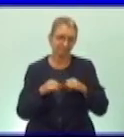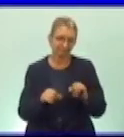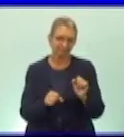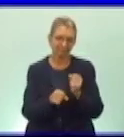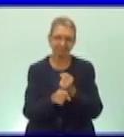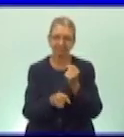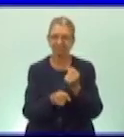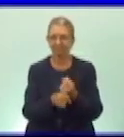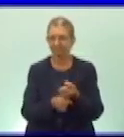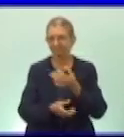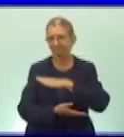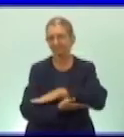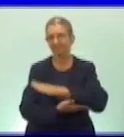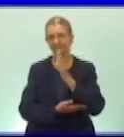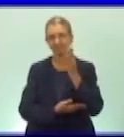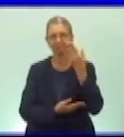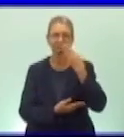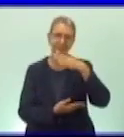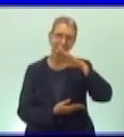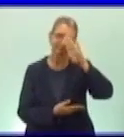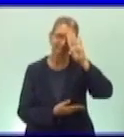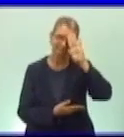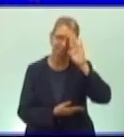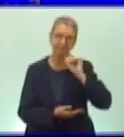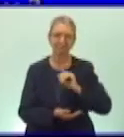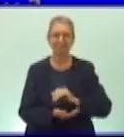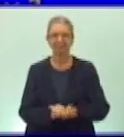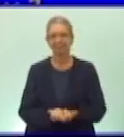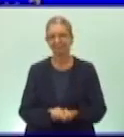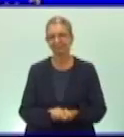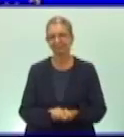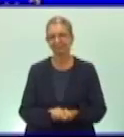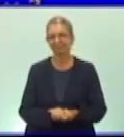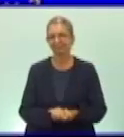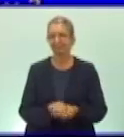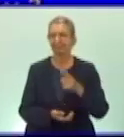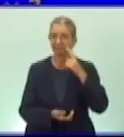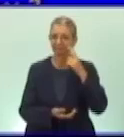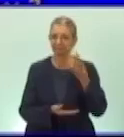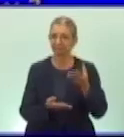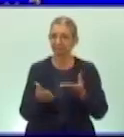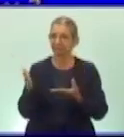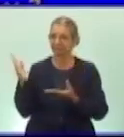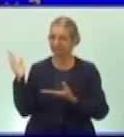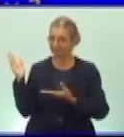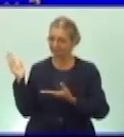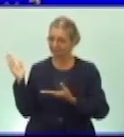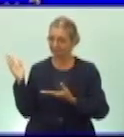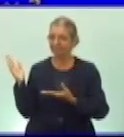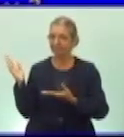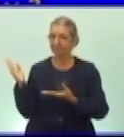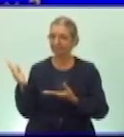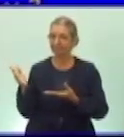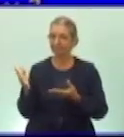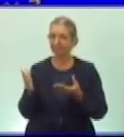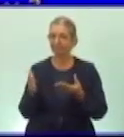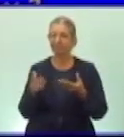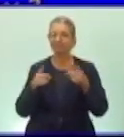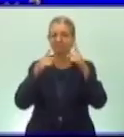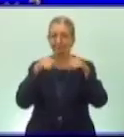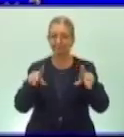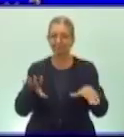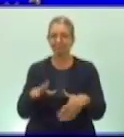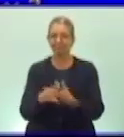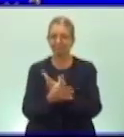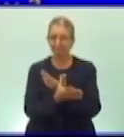trabajo con el álbum de la patria. Tienes lecturas sobre los símbolos y atributos